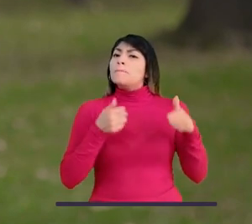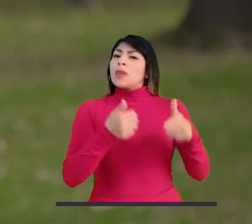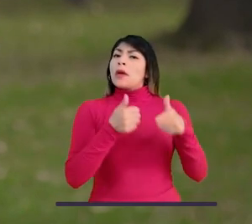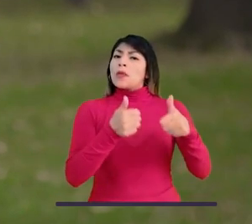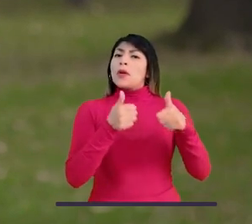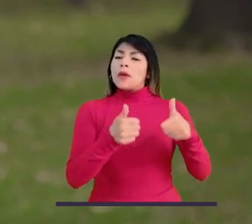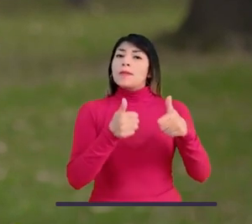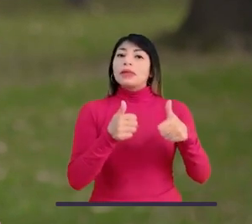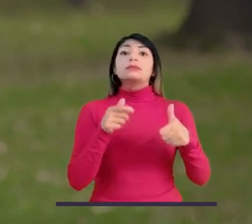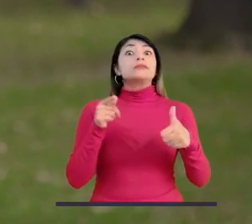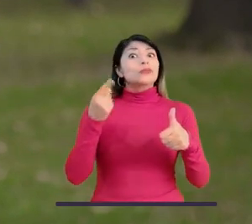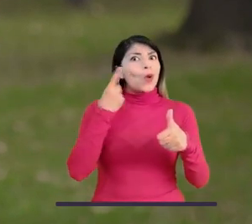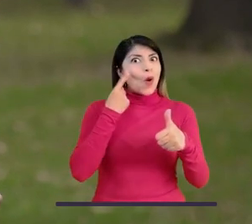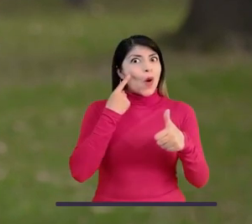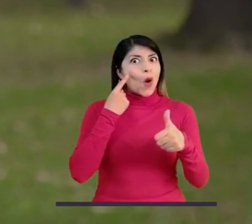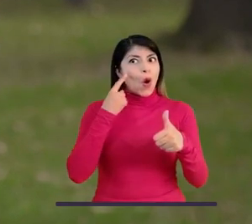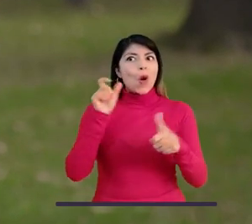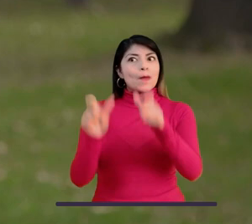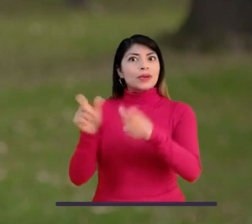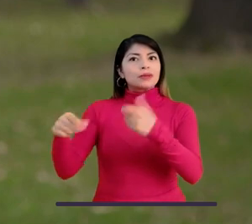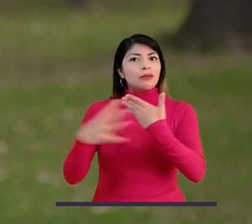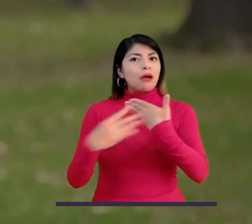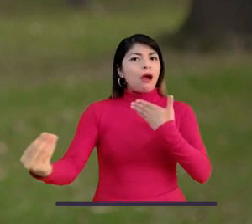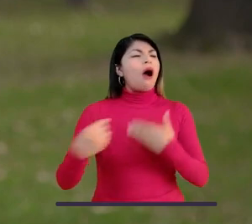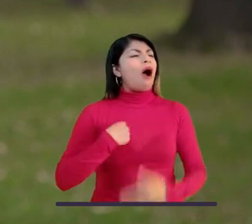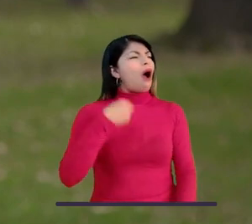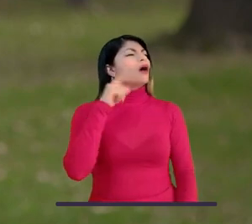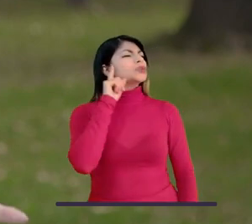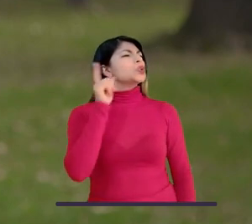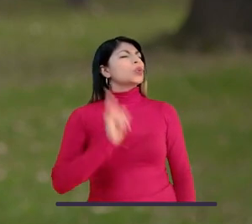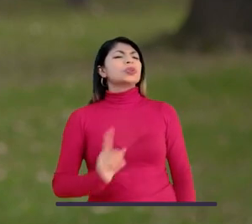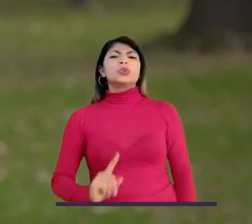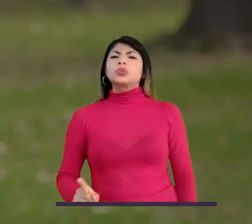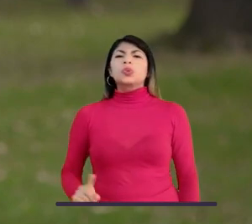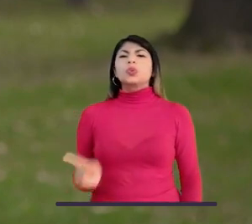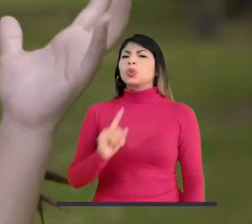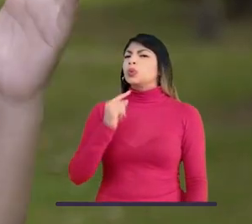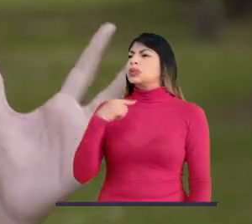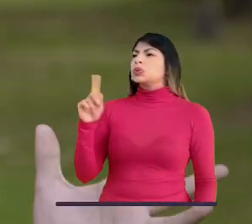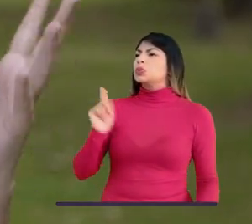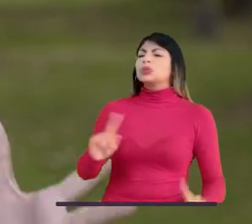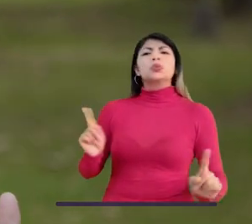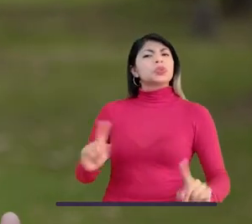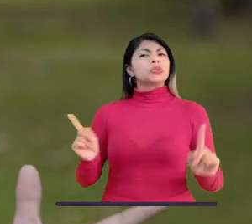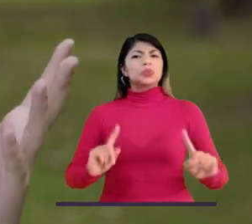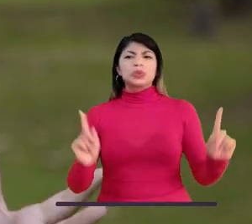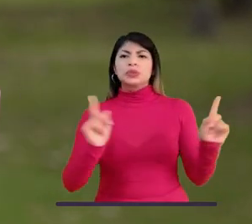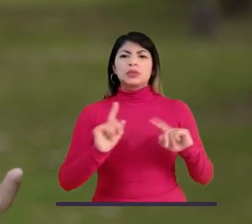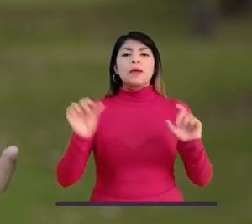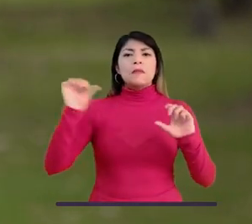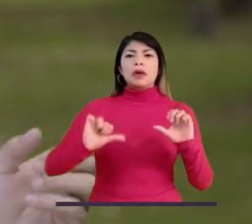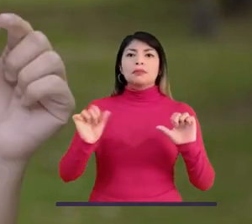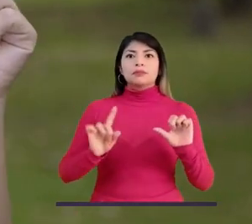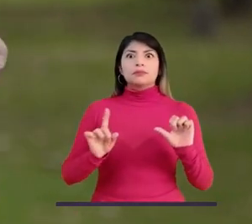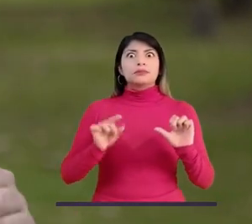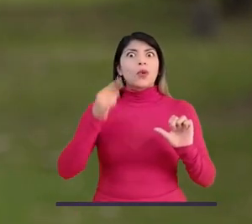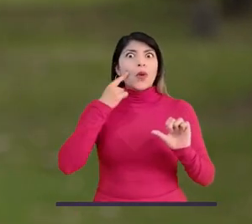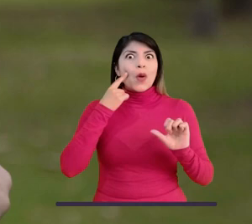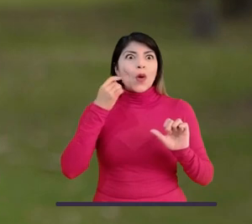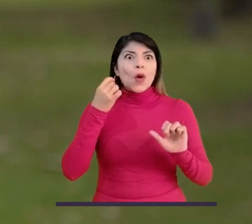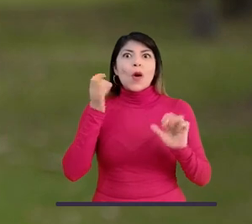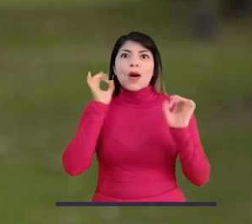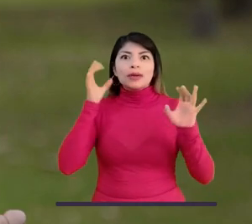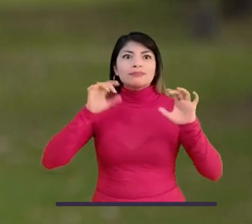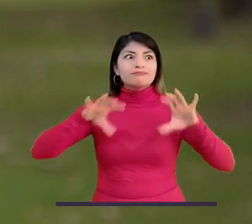climático es real, ya que tienen tanta influencia que pueden hacer que otras personas piensen así. El cambio climático es real y si no actuamos